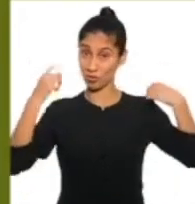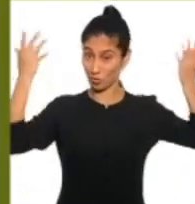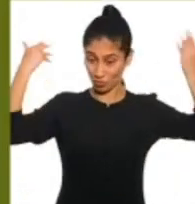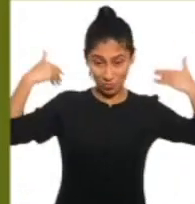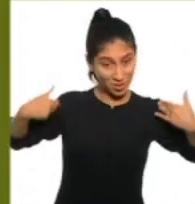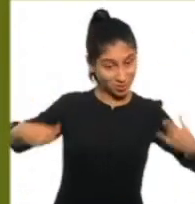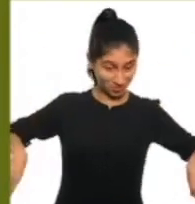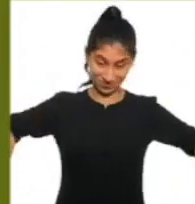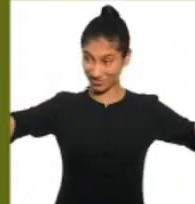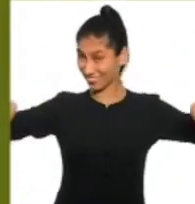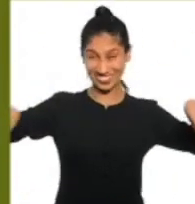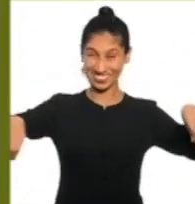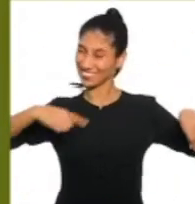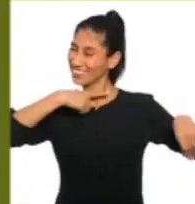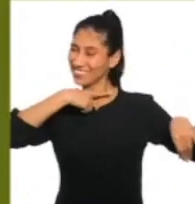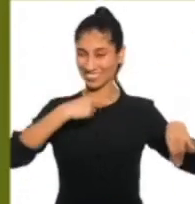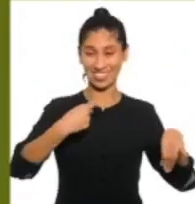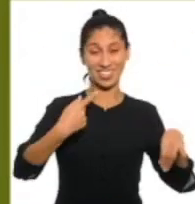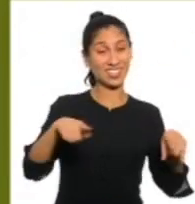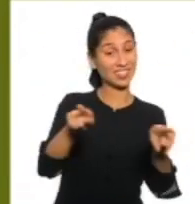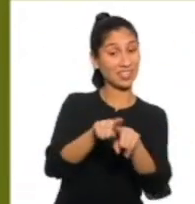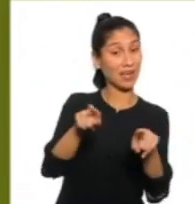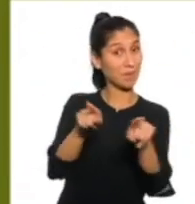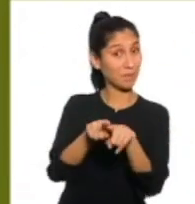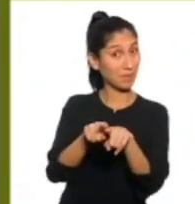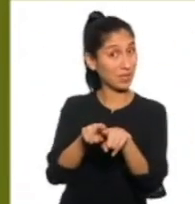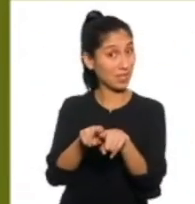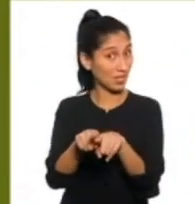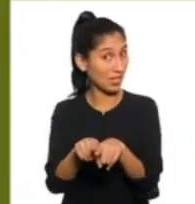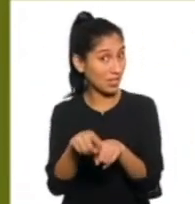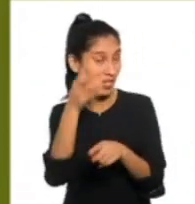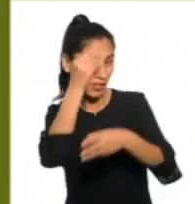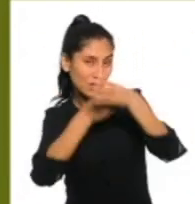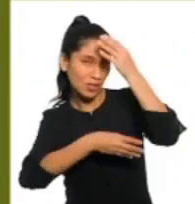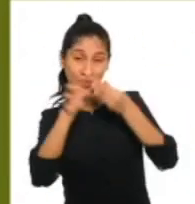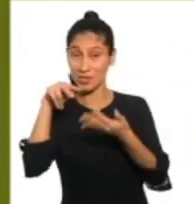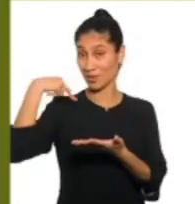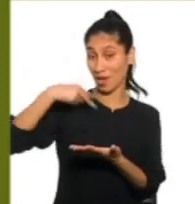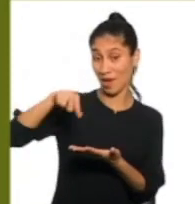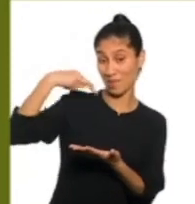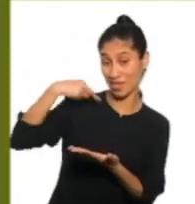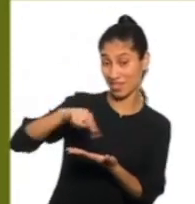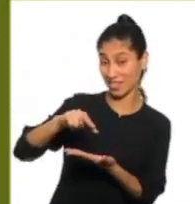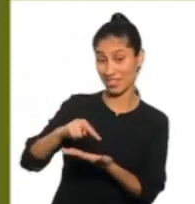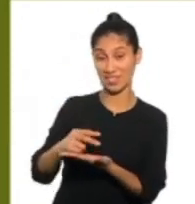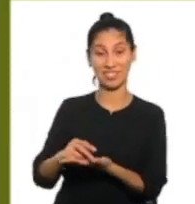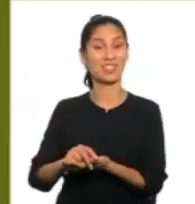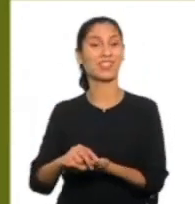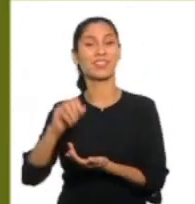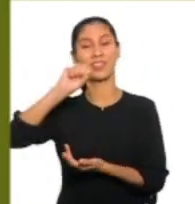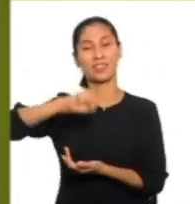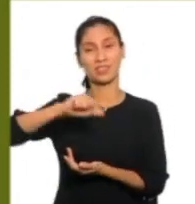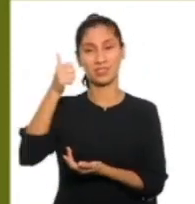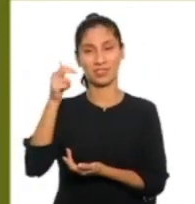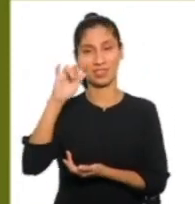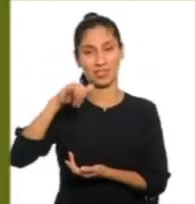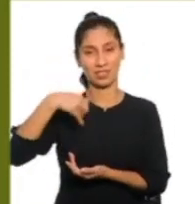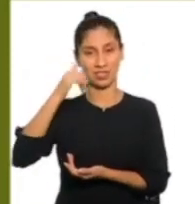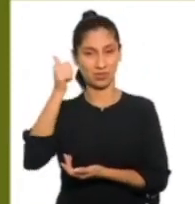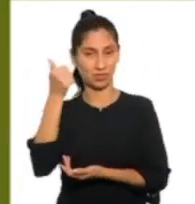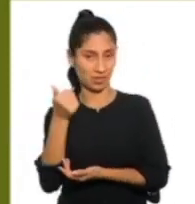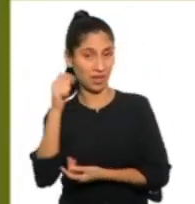hermosa vestimenta. Y también estoy aprendiendo a bailar el sarauja.